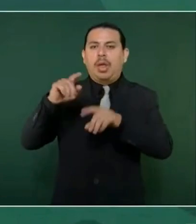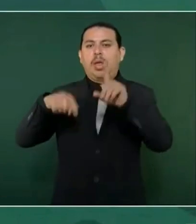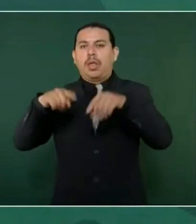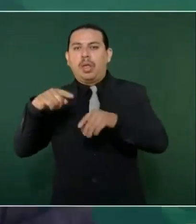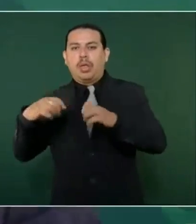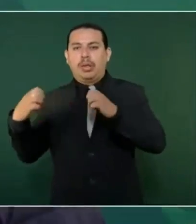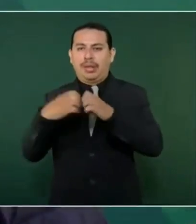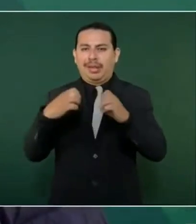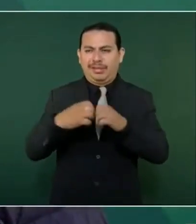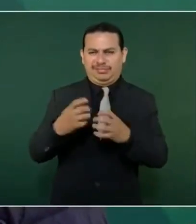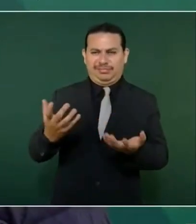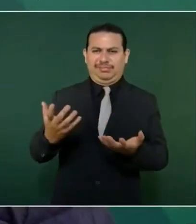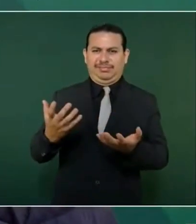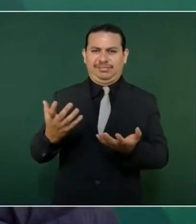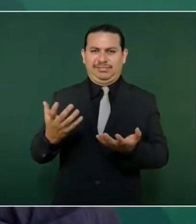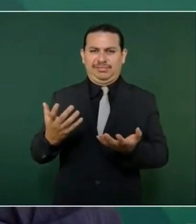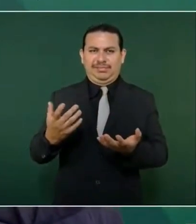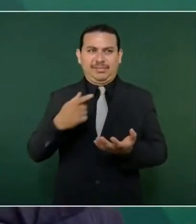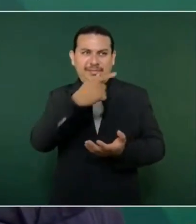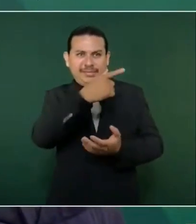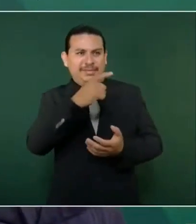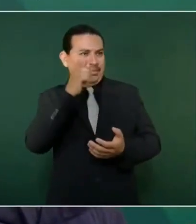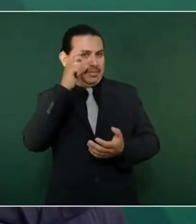No tiene que ver con el presidente Biden.